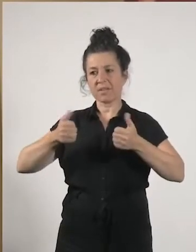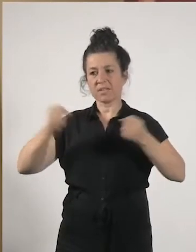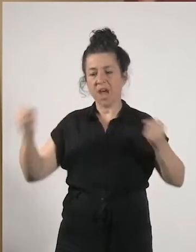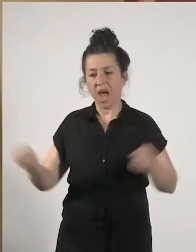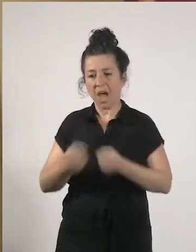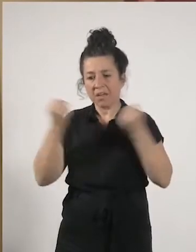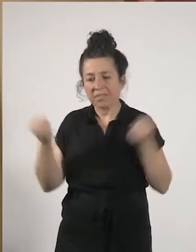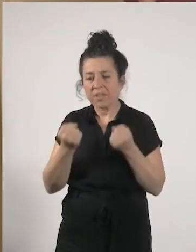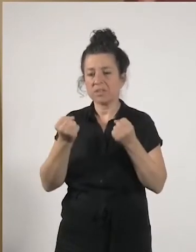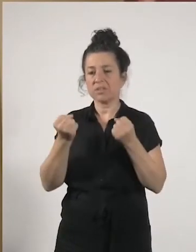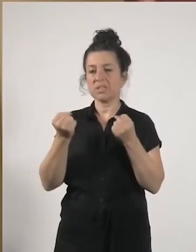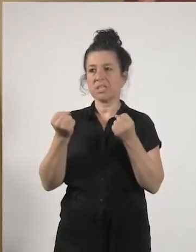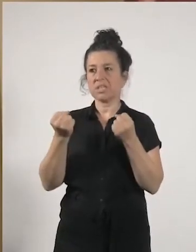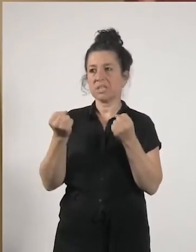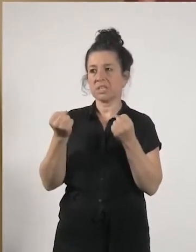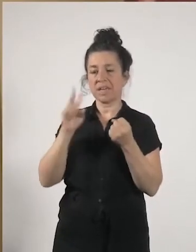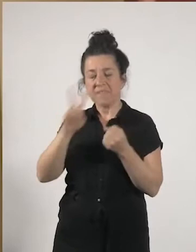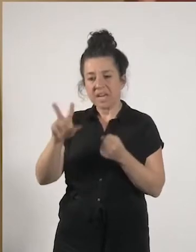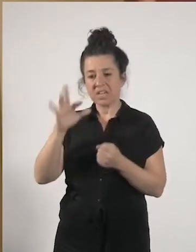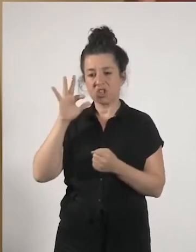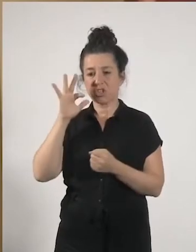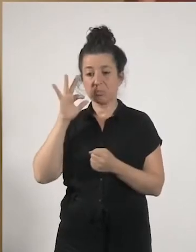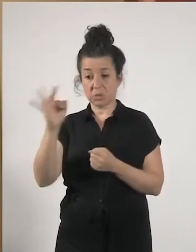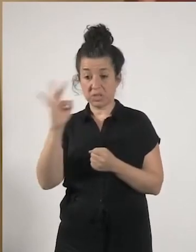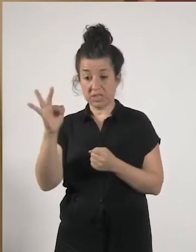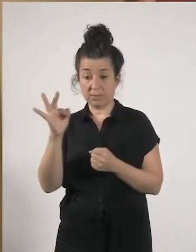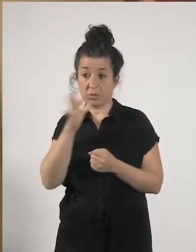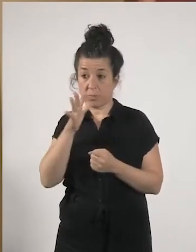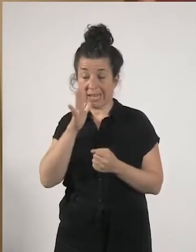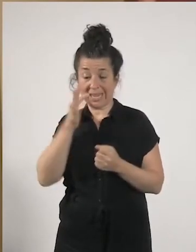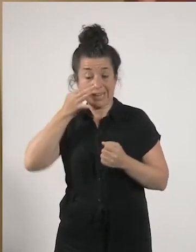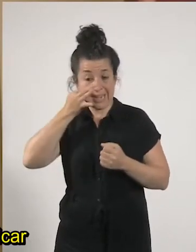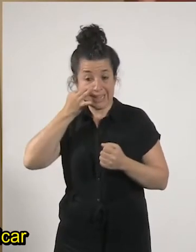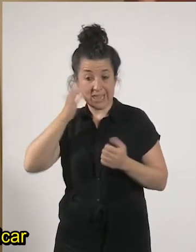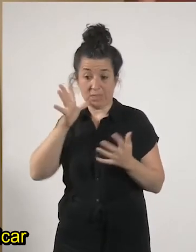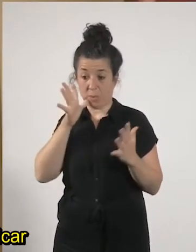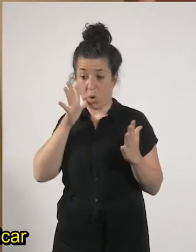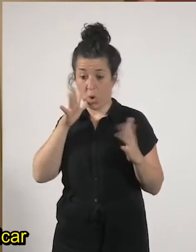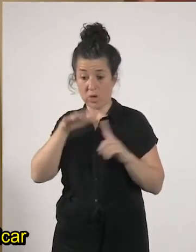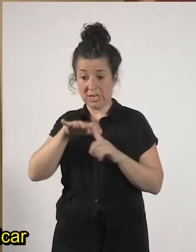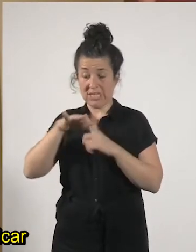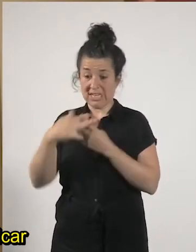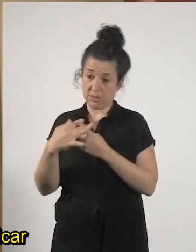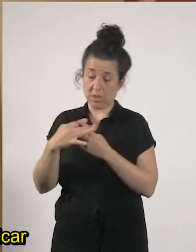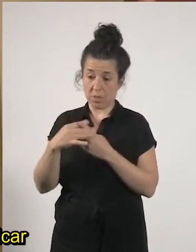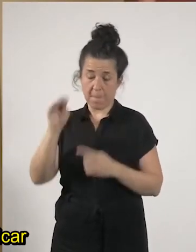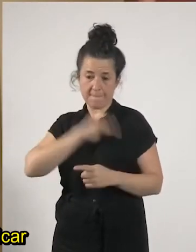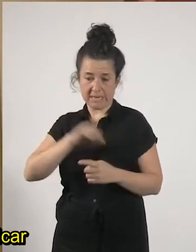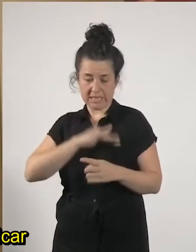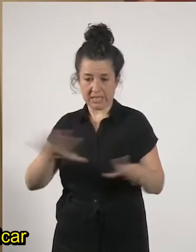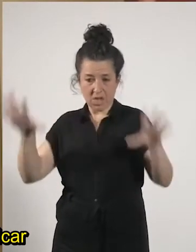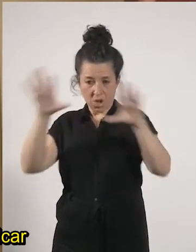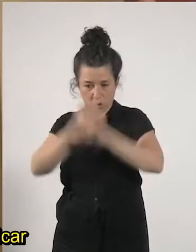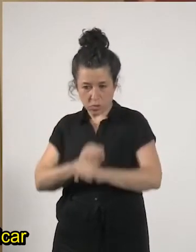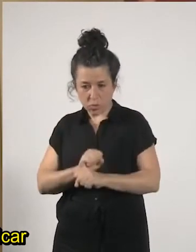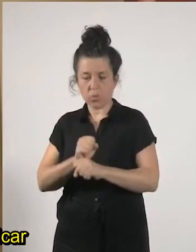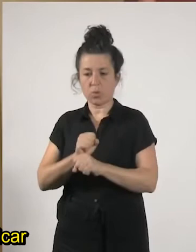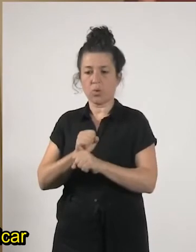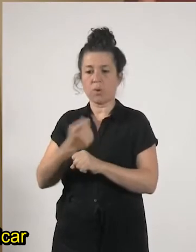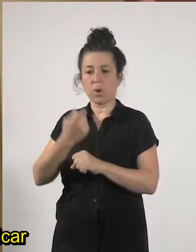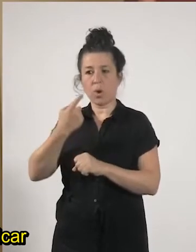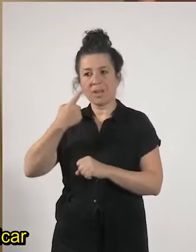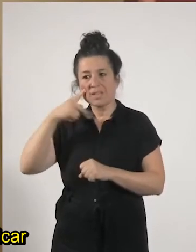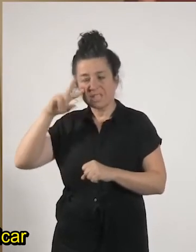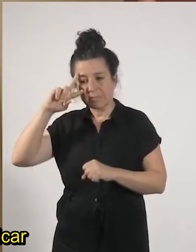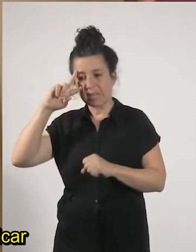en un panorama general bastante bastante sombrío iniciativas experiencias que nos